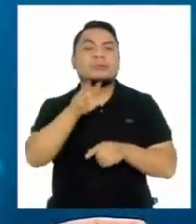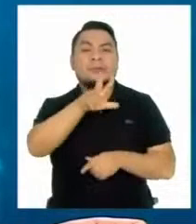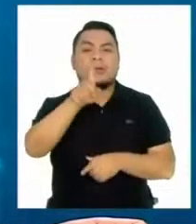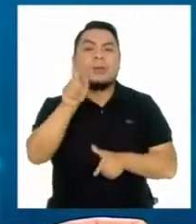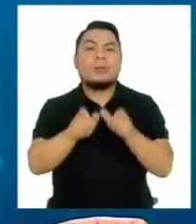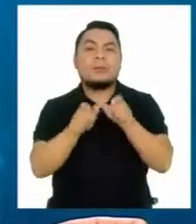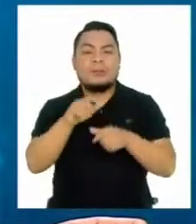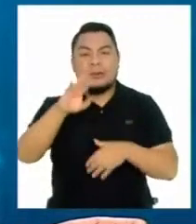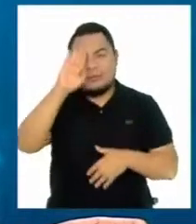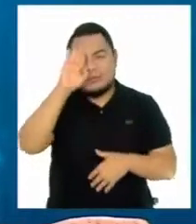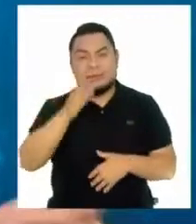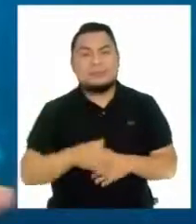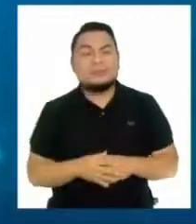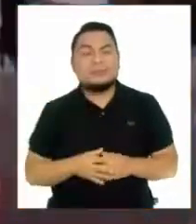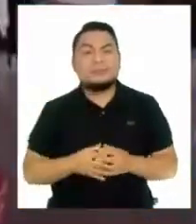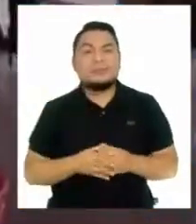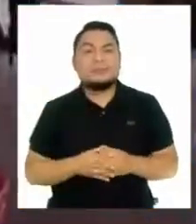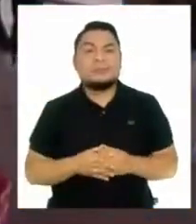personas infectadas.